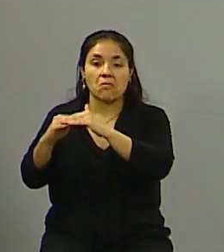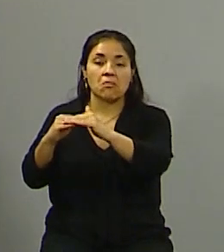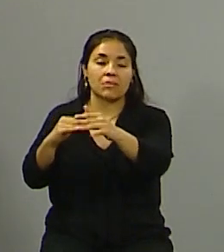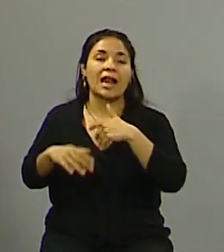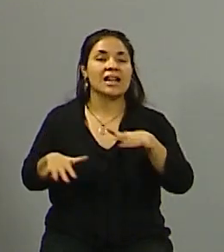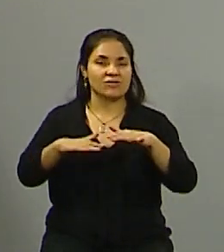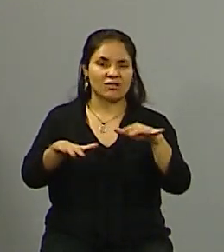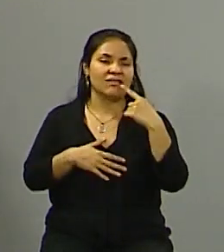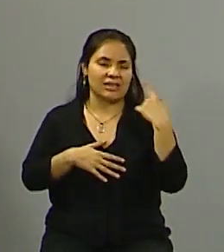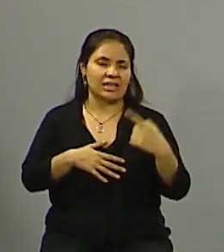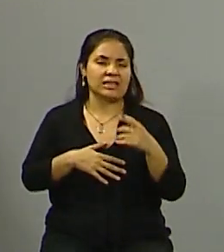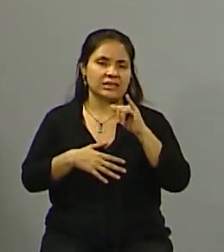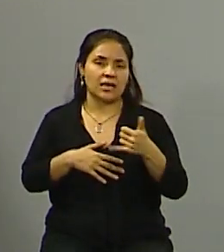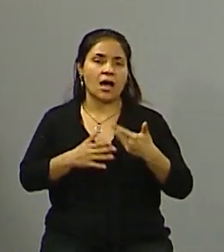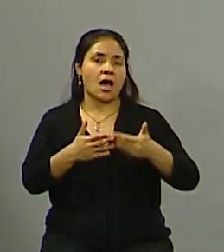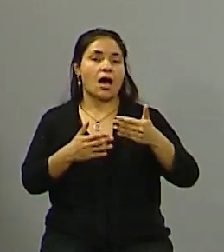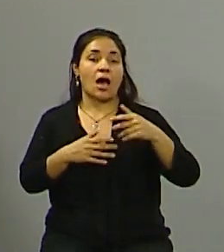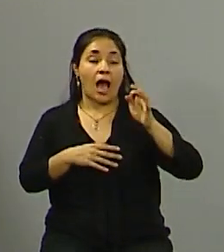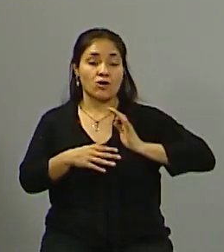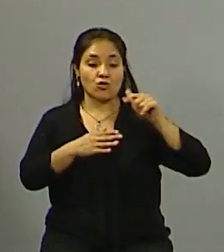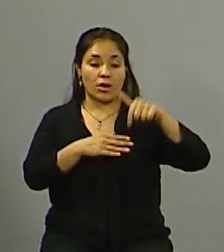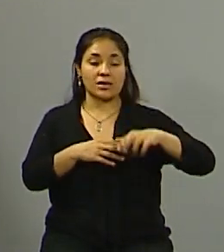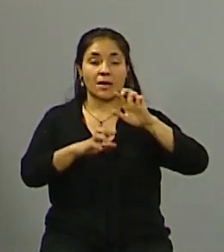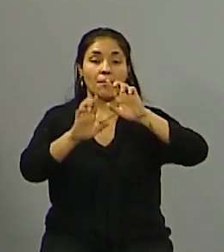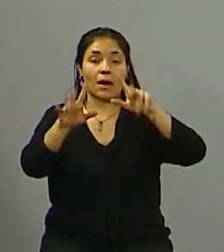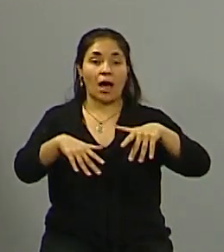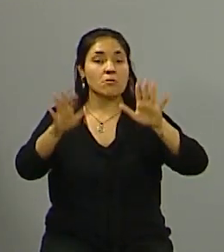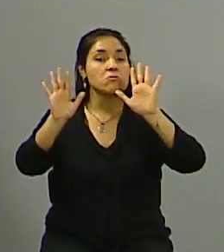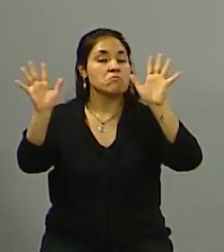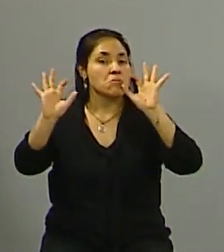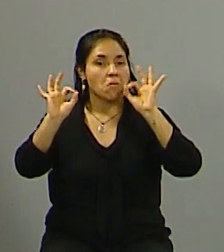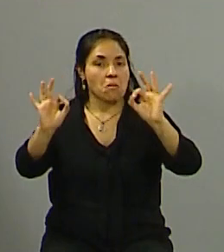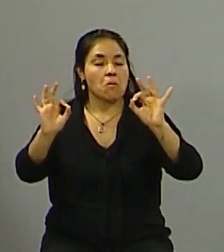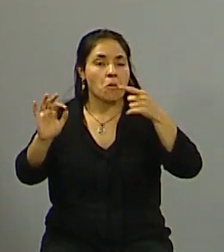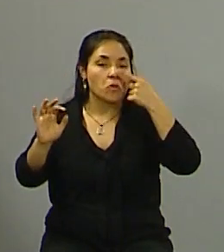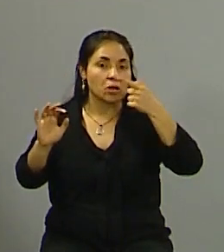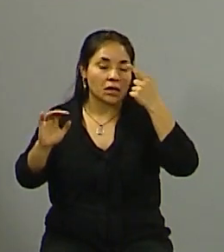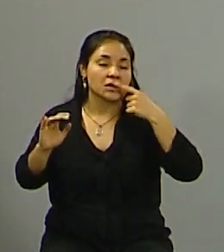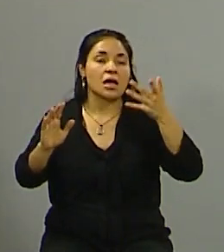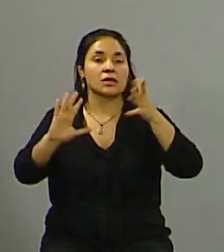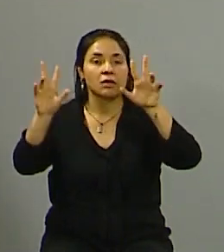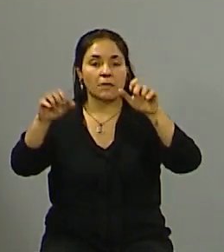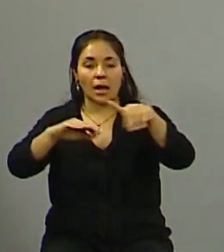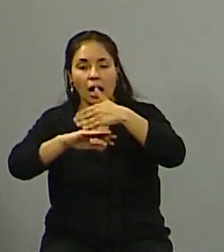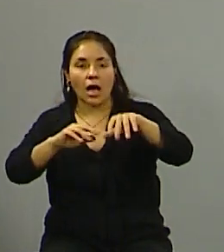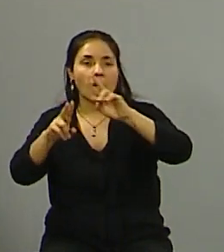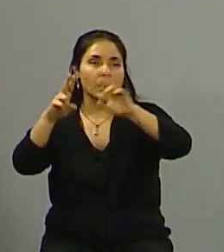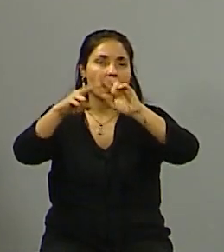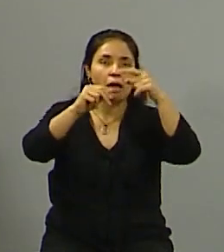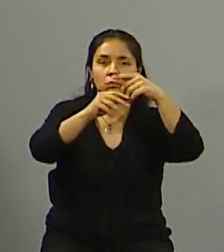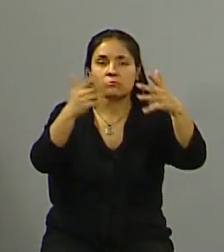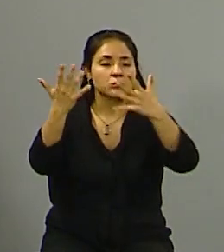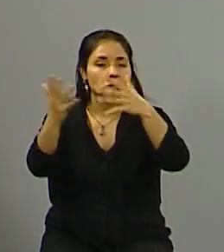la planificación que se había hecho para este año era muy interesante en términos de obra pública está todo paralizado el panorama